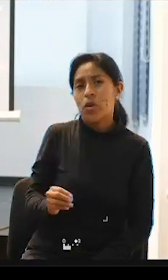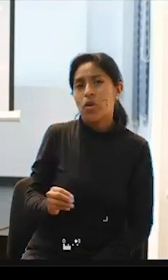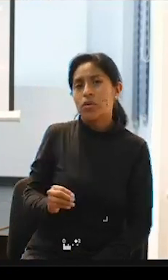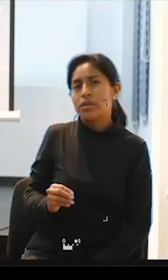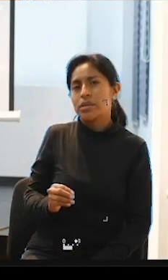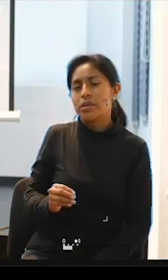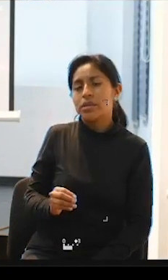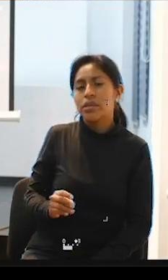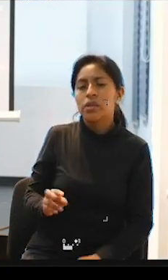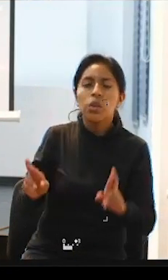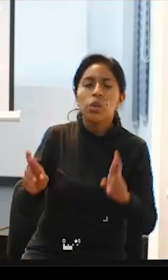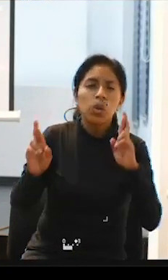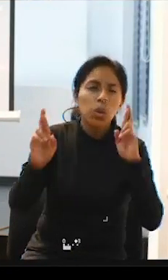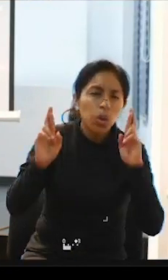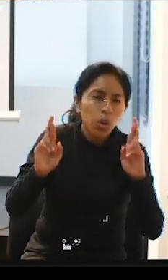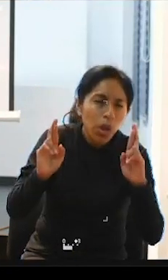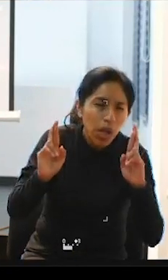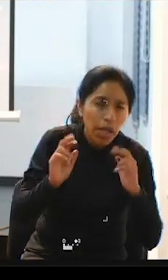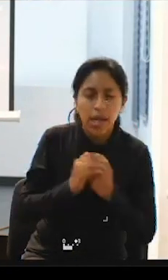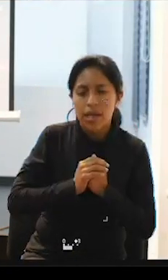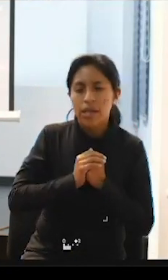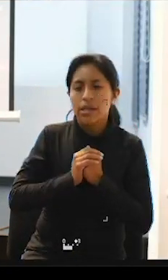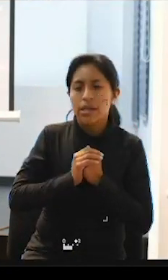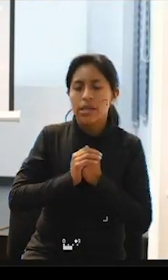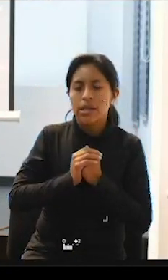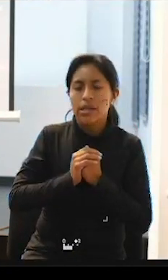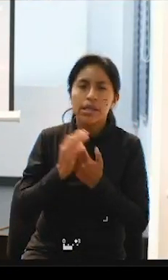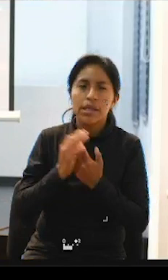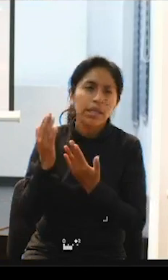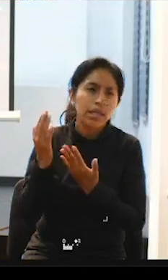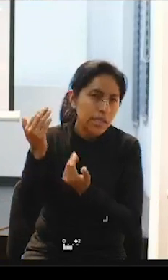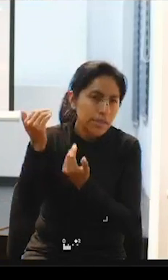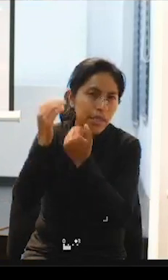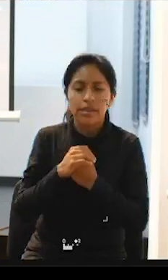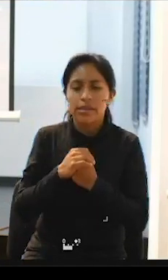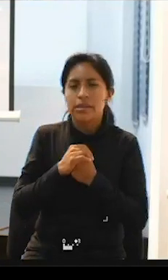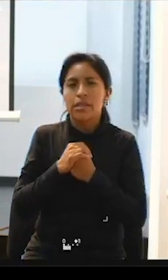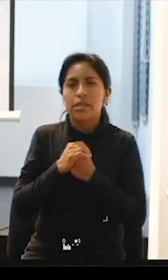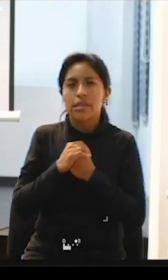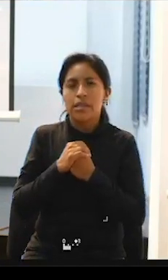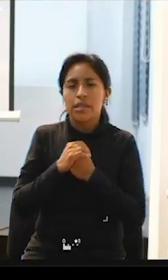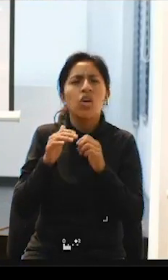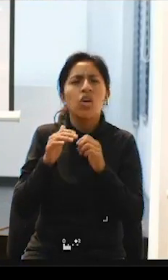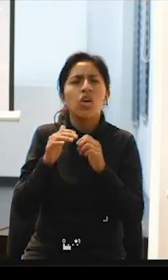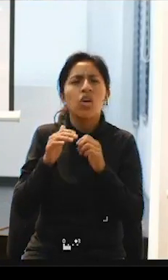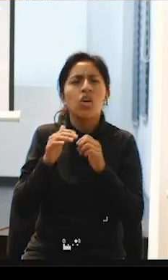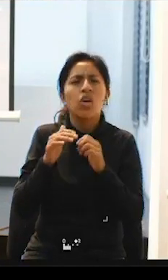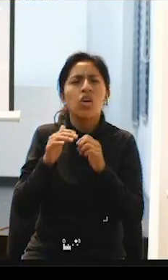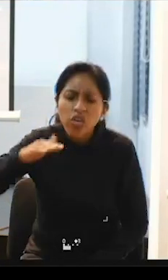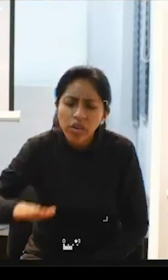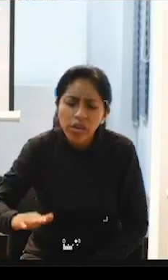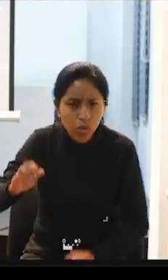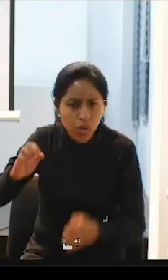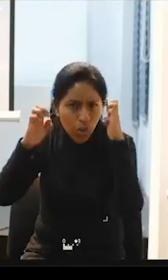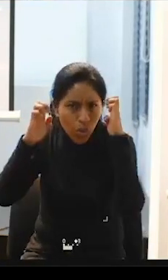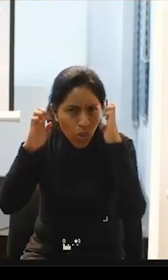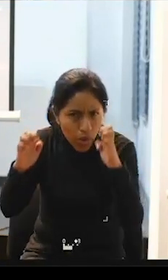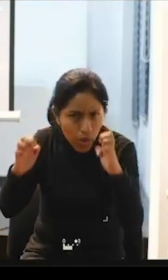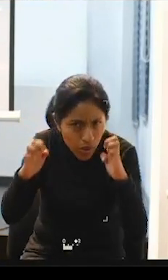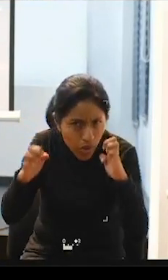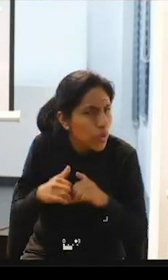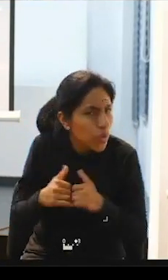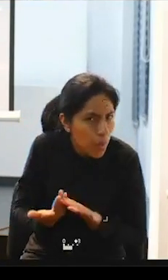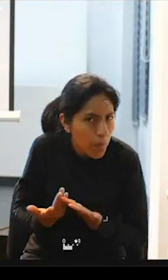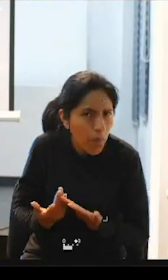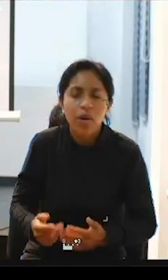de trabajo de trabajo actual es que ¿cómo se educa a los niños? ofreciéndoles recursos